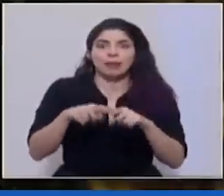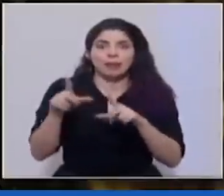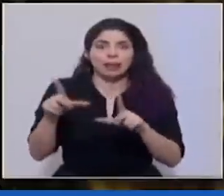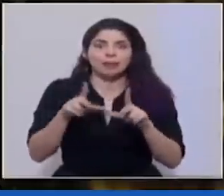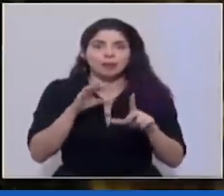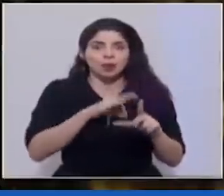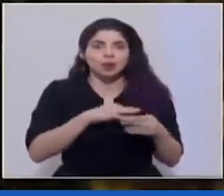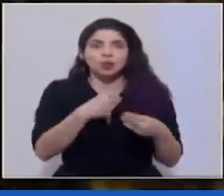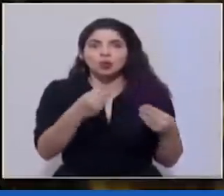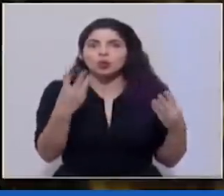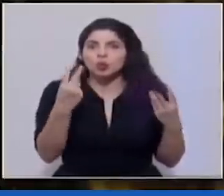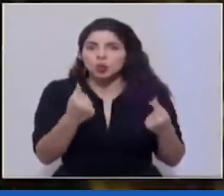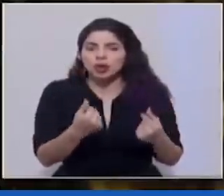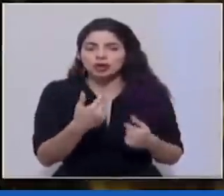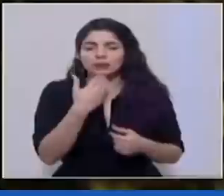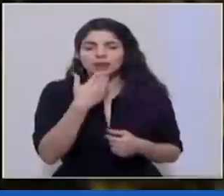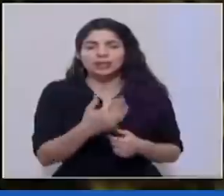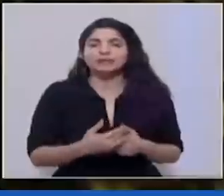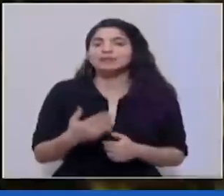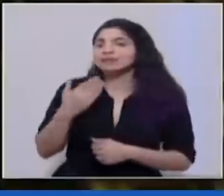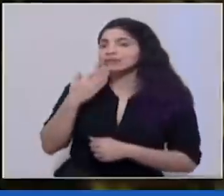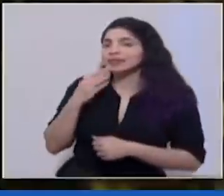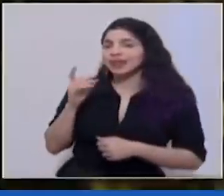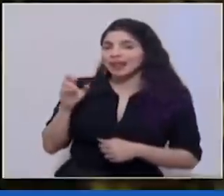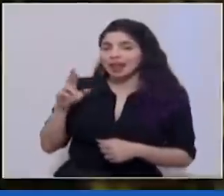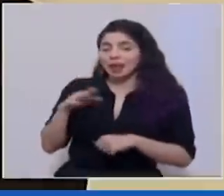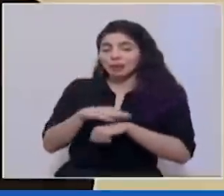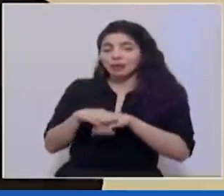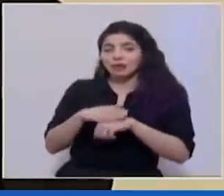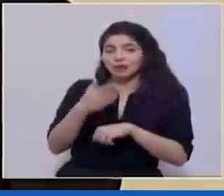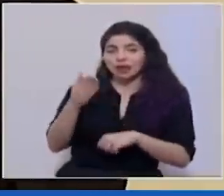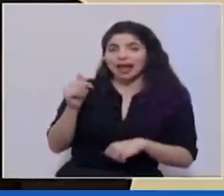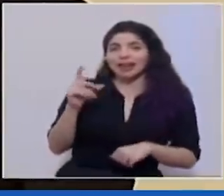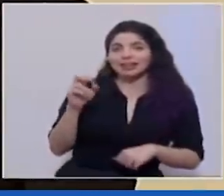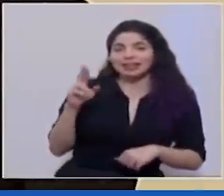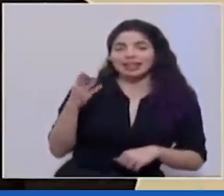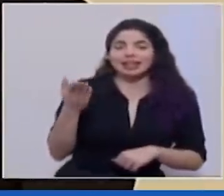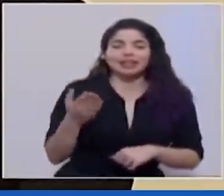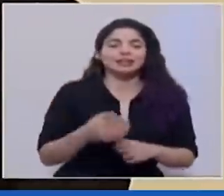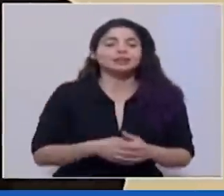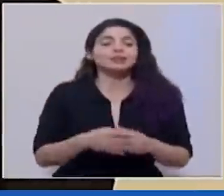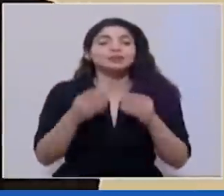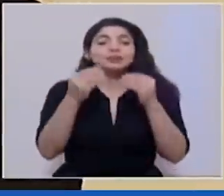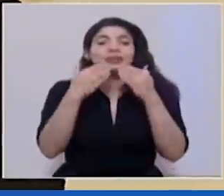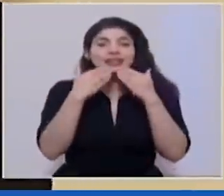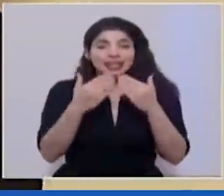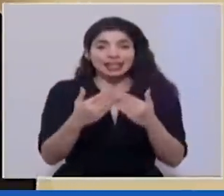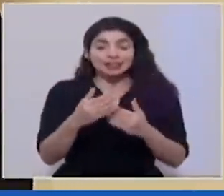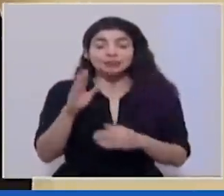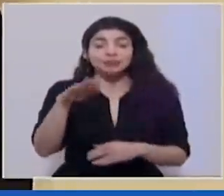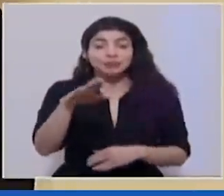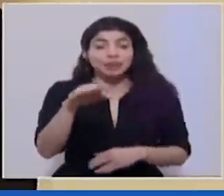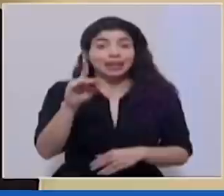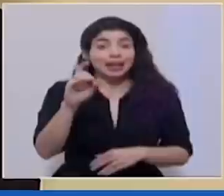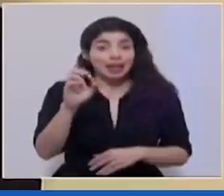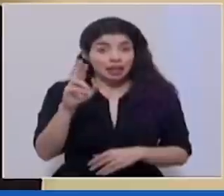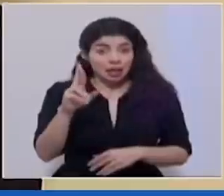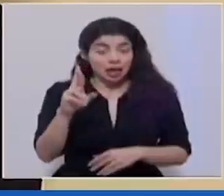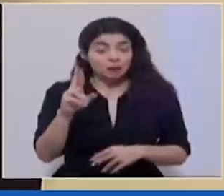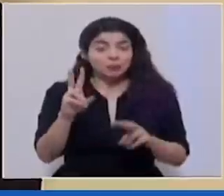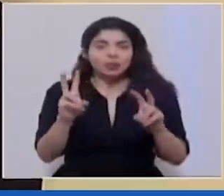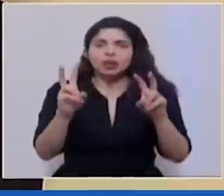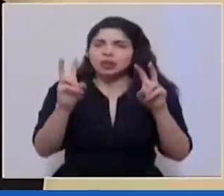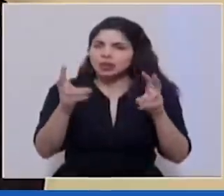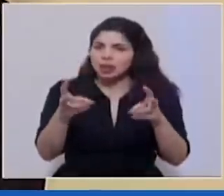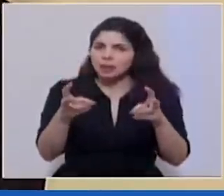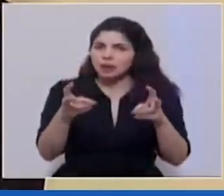gracias muchísimas gracias a don Edgar Fonseca por favor don Alexander Solís muchísimas gracias don Edgar en cuanto al tema